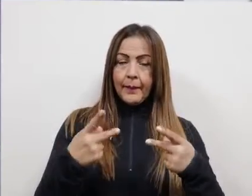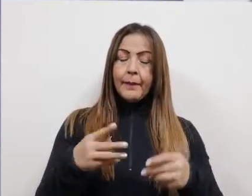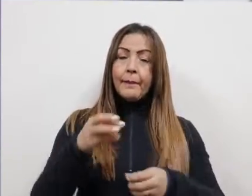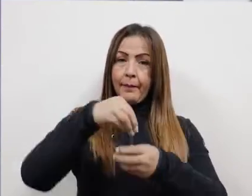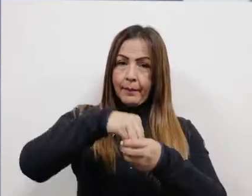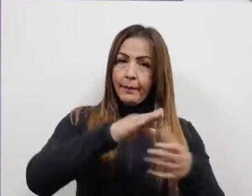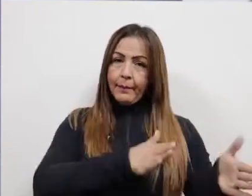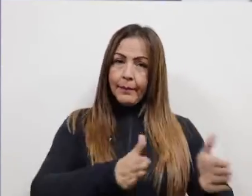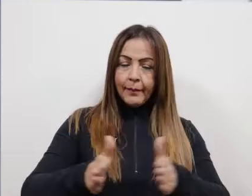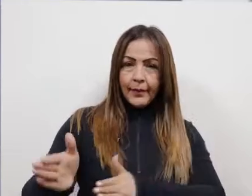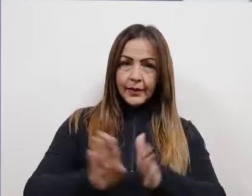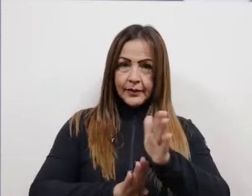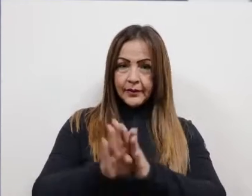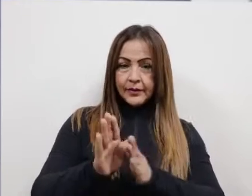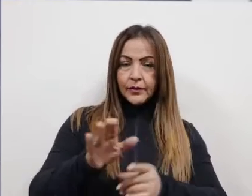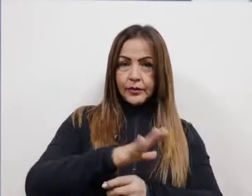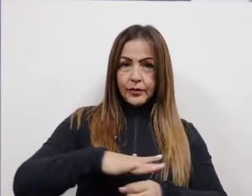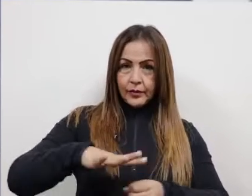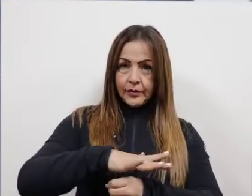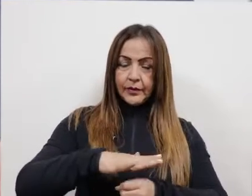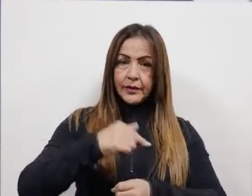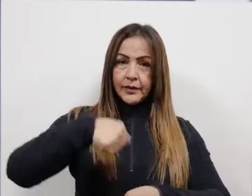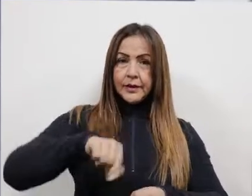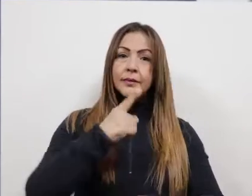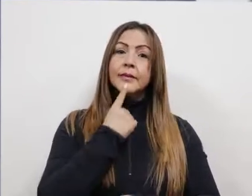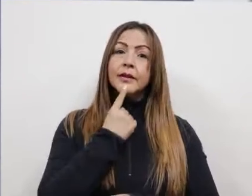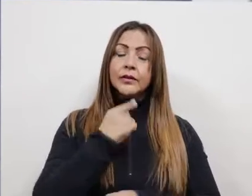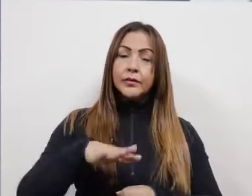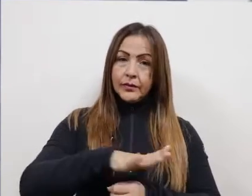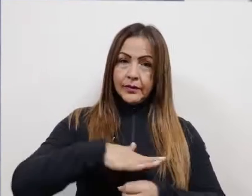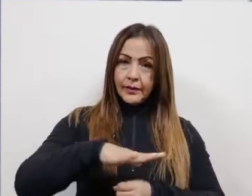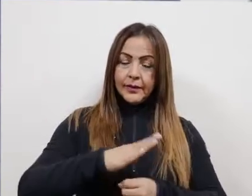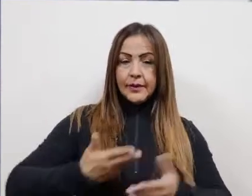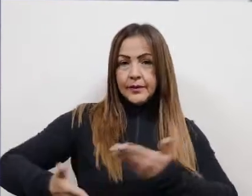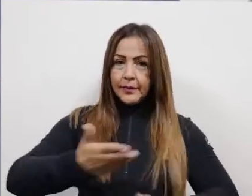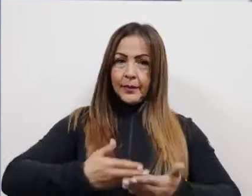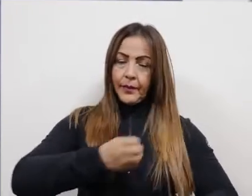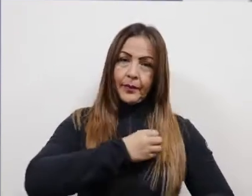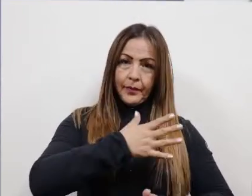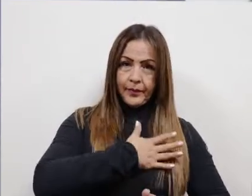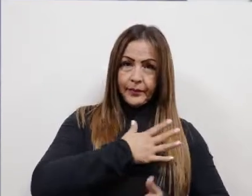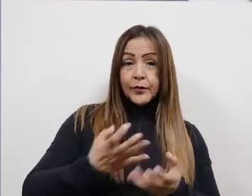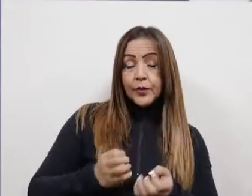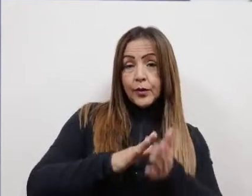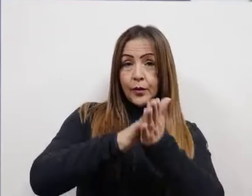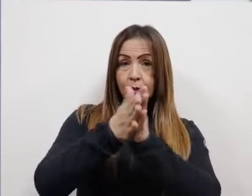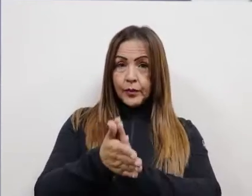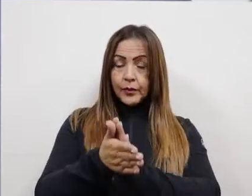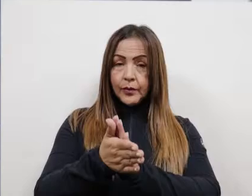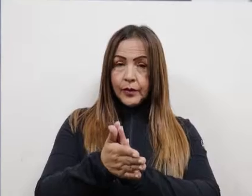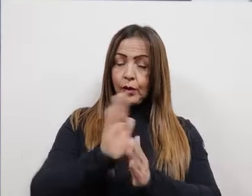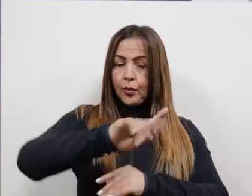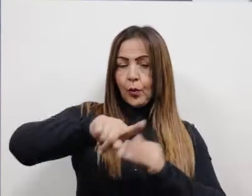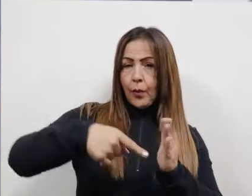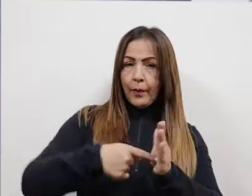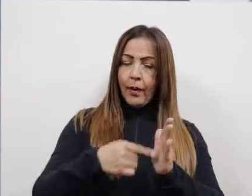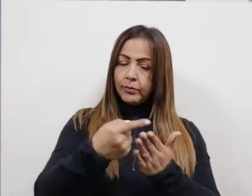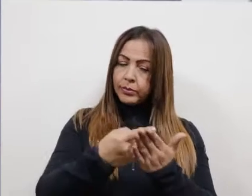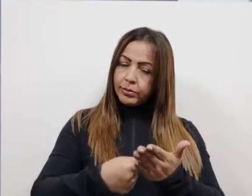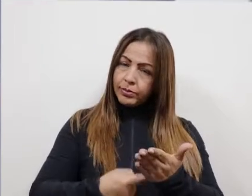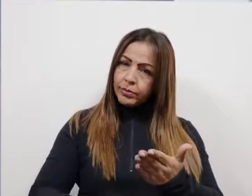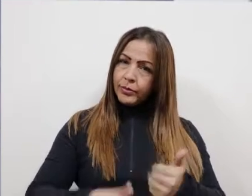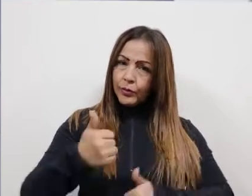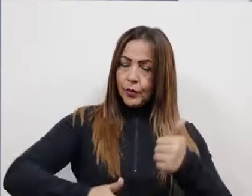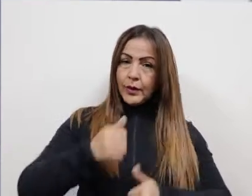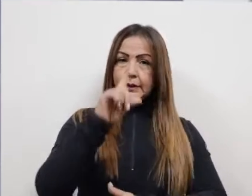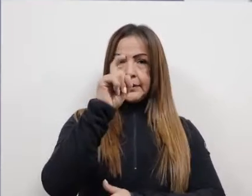integral del Plan de Desarrollo de la Ciudad, Zipaquirá, Ciudad de Servicios y Oportunidades. Quiero socializarles que la estructura de nuestro Plan está